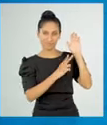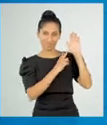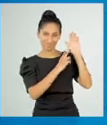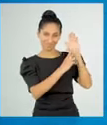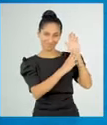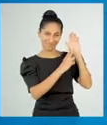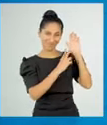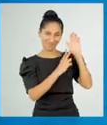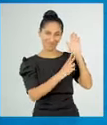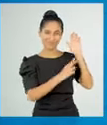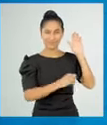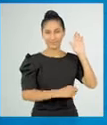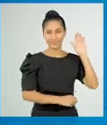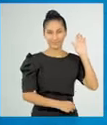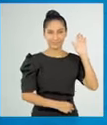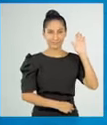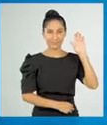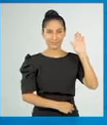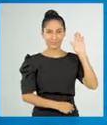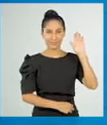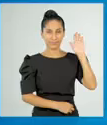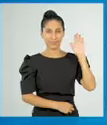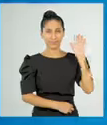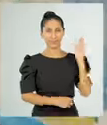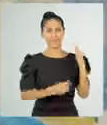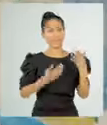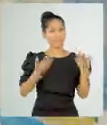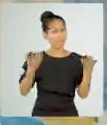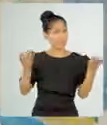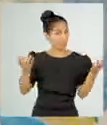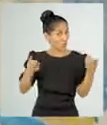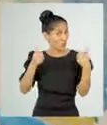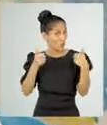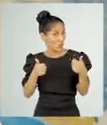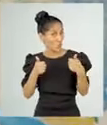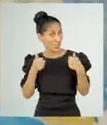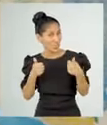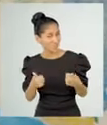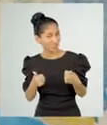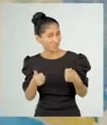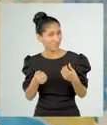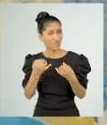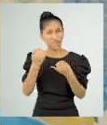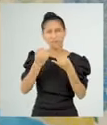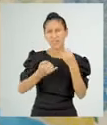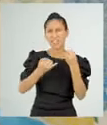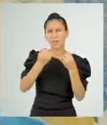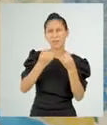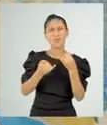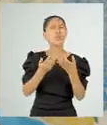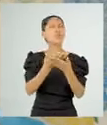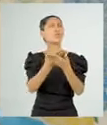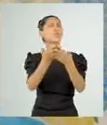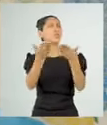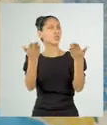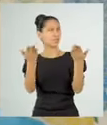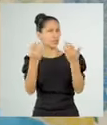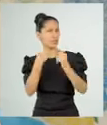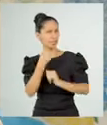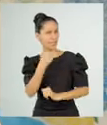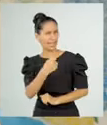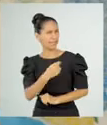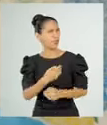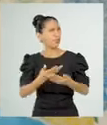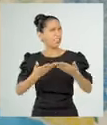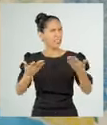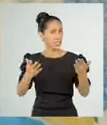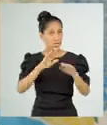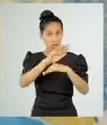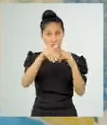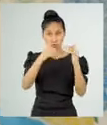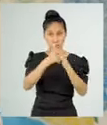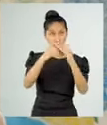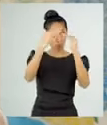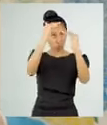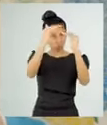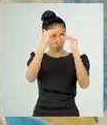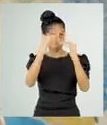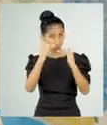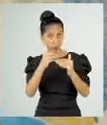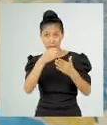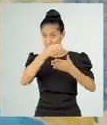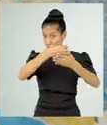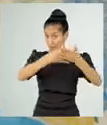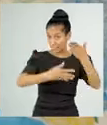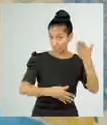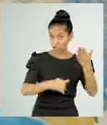un jabón espumoso y con fragancia. Muy bien. Y finalmente, ustedes han mencionado todas las partes de este texto